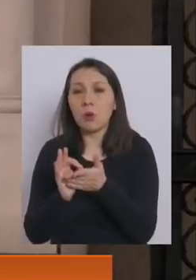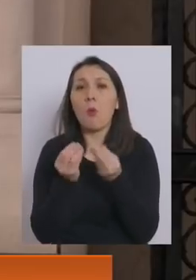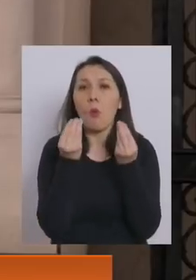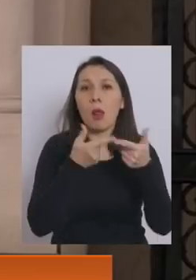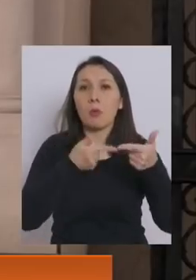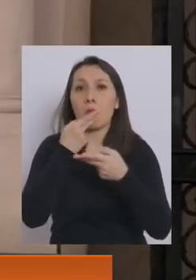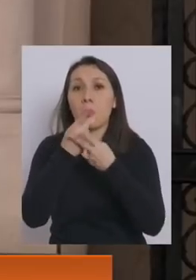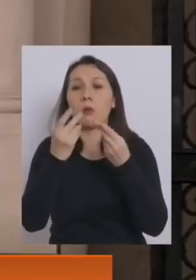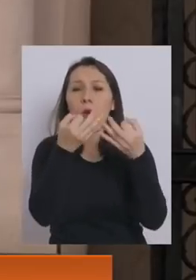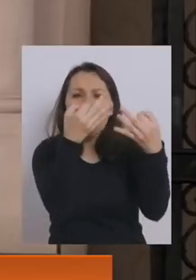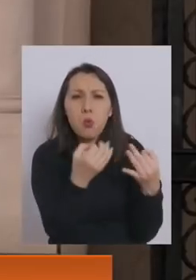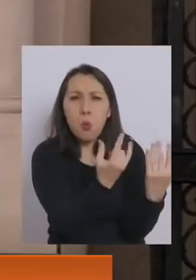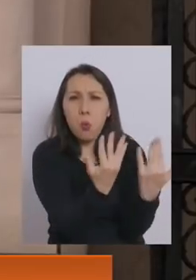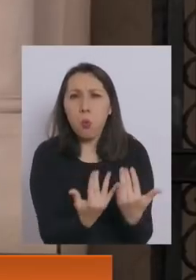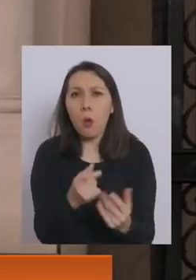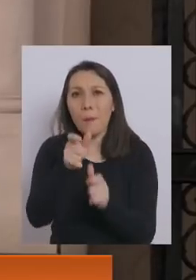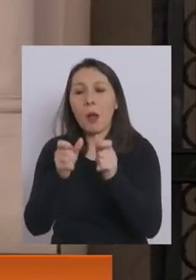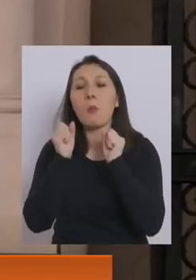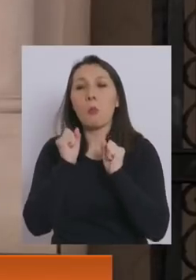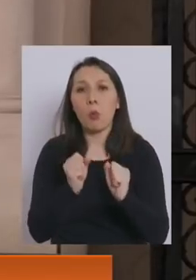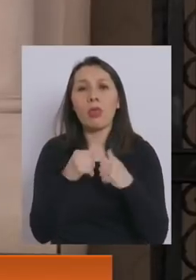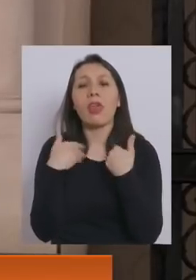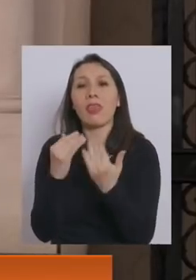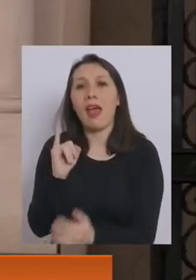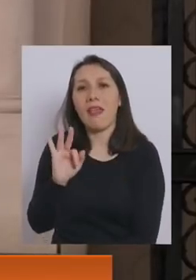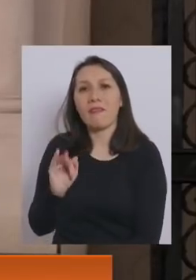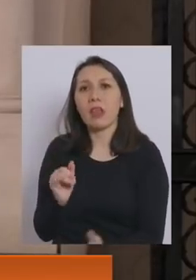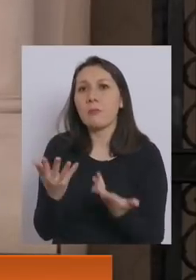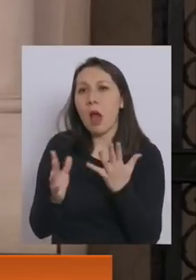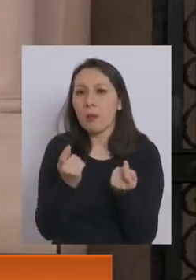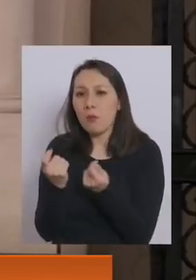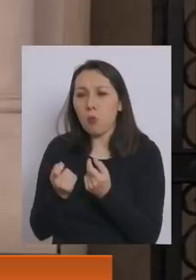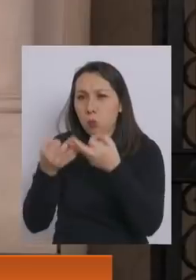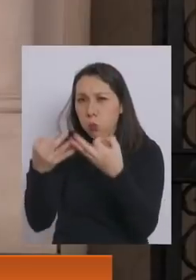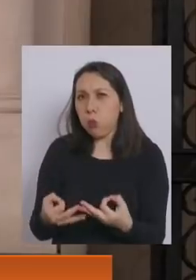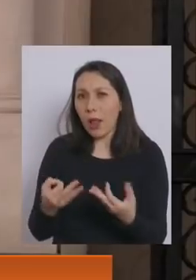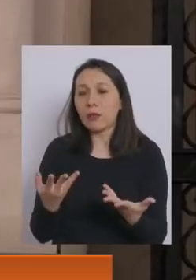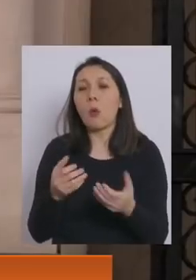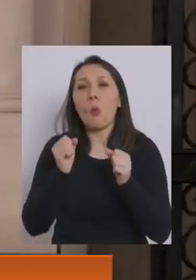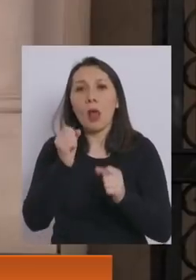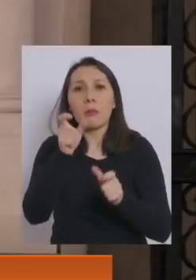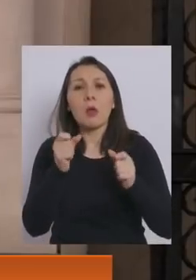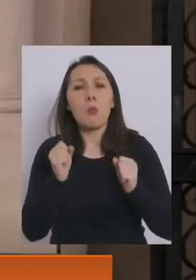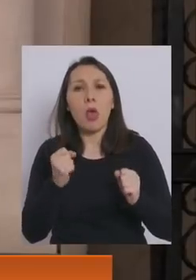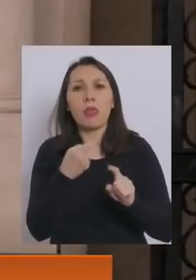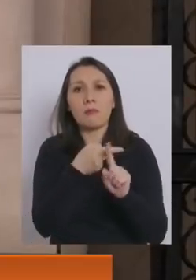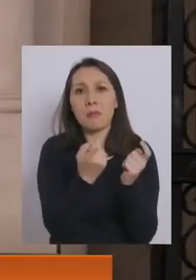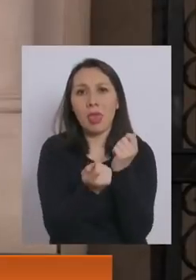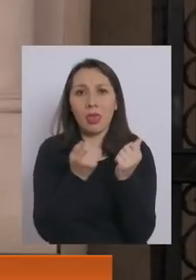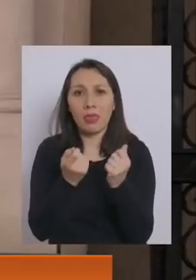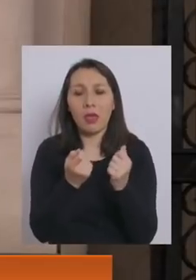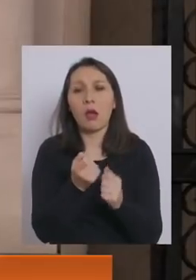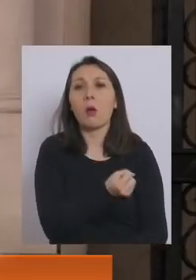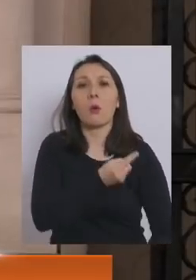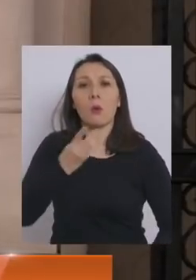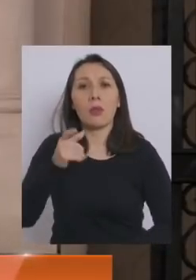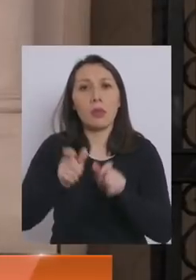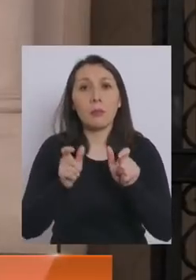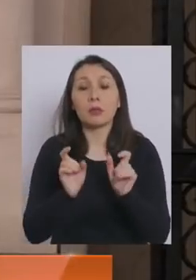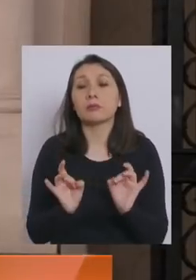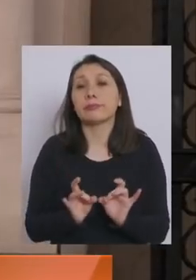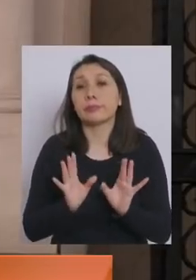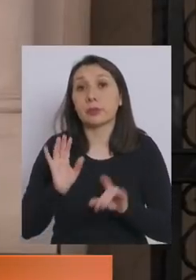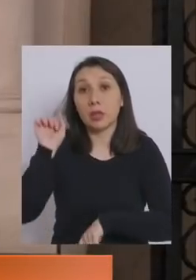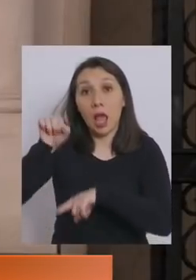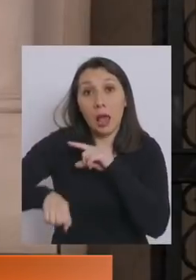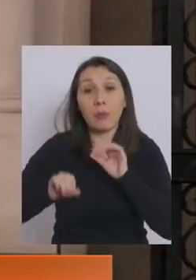Por ejemplo, para calcular cuántas personas van a poder acceder al IFE y cuánto costaría aquello. ¿Cuántas podrían acceder al bono de clase media? ¿Cuántas personas, si es que